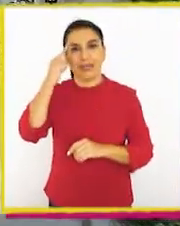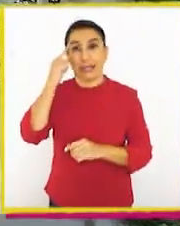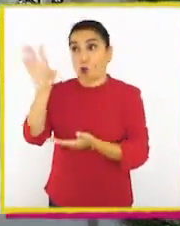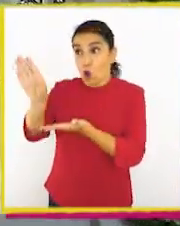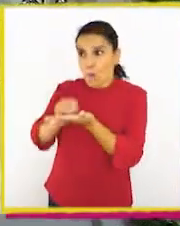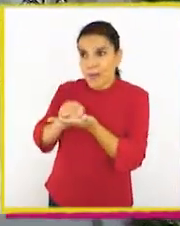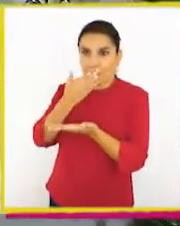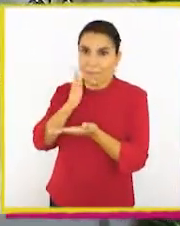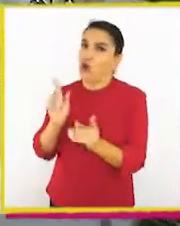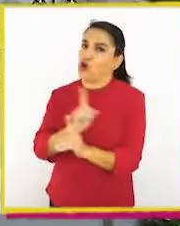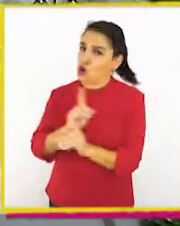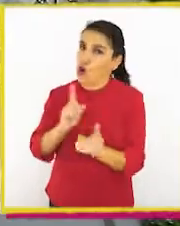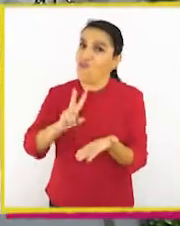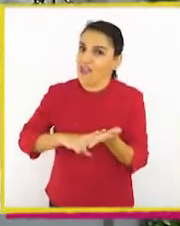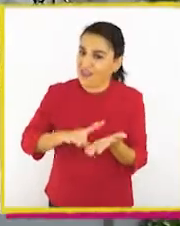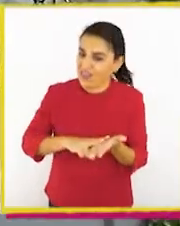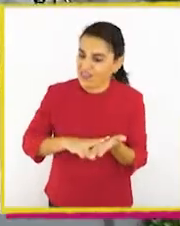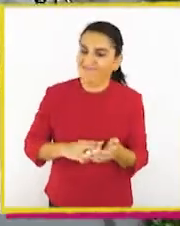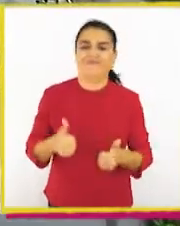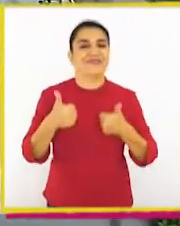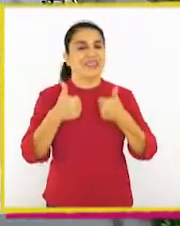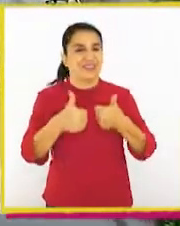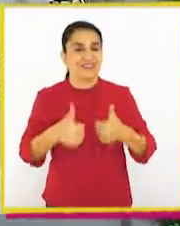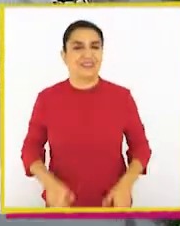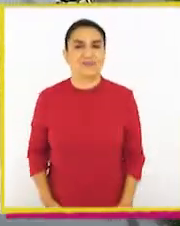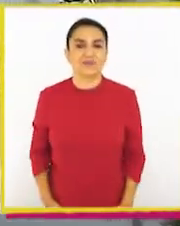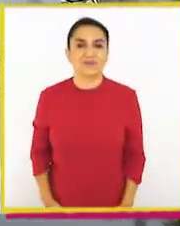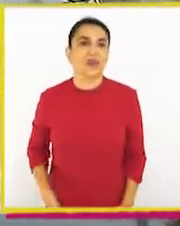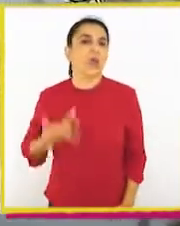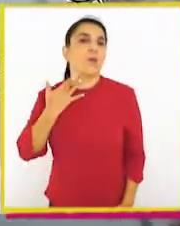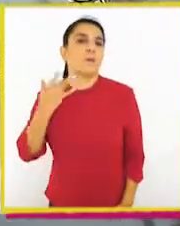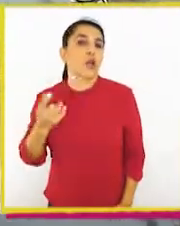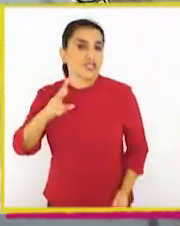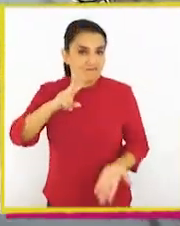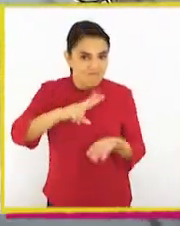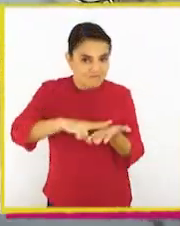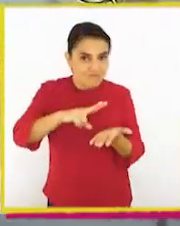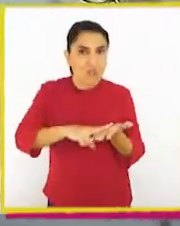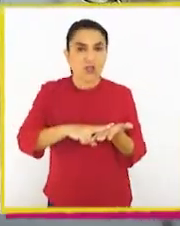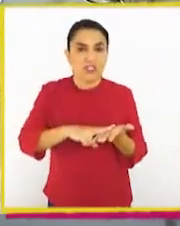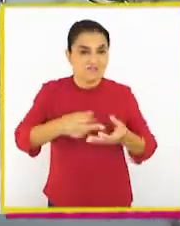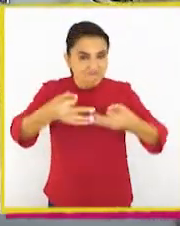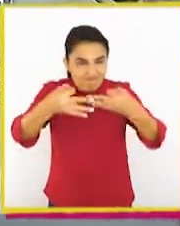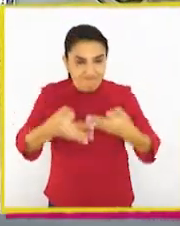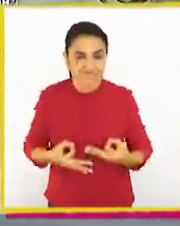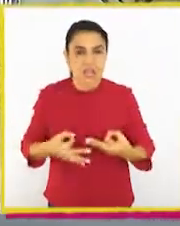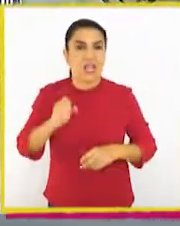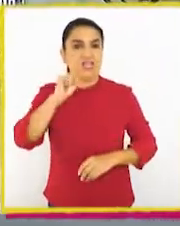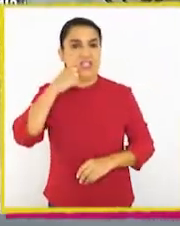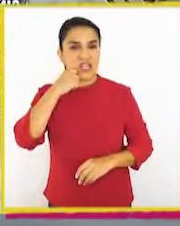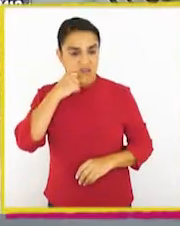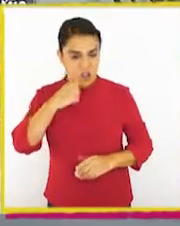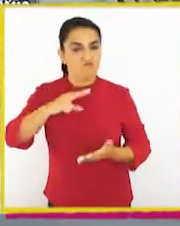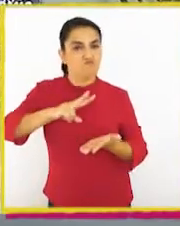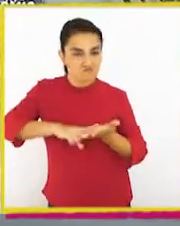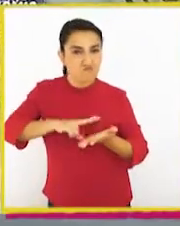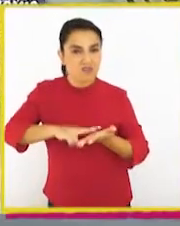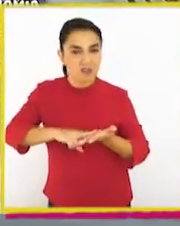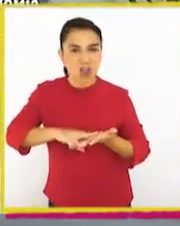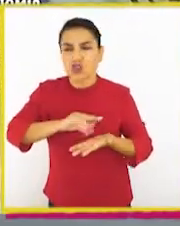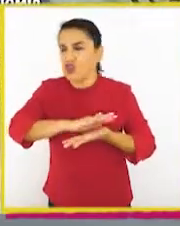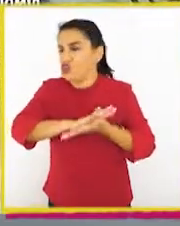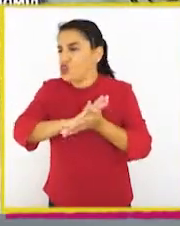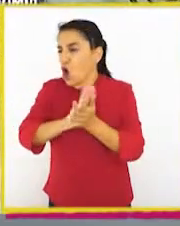que es mejor no copiar, ¿verdad? ¡Sí! ¡Excelente! Porque la honestidad es actuar con sinceridad